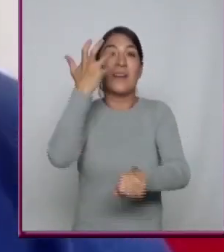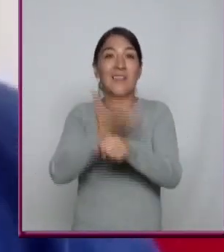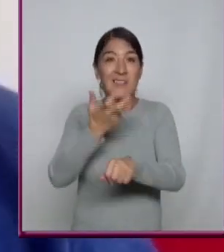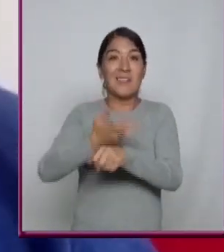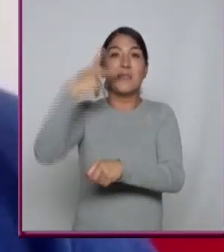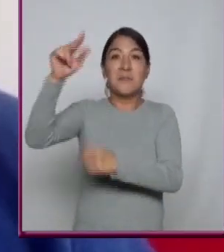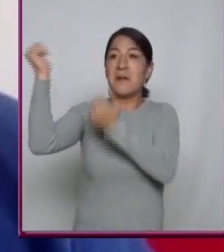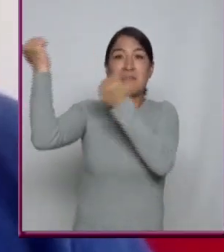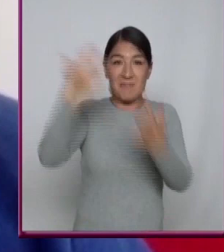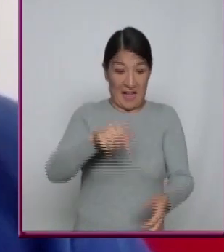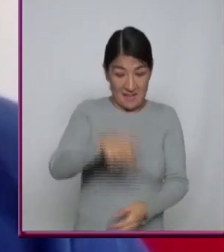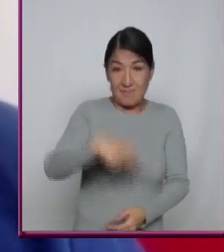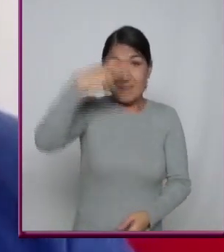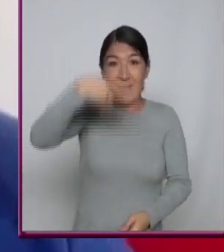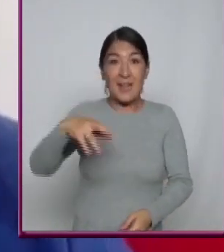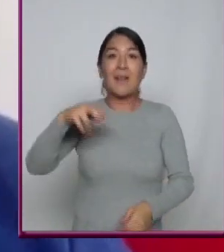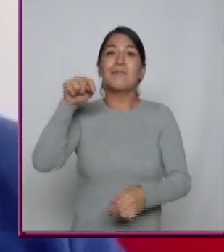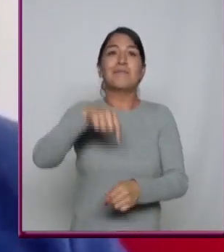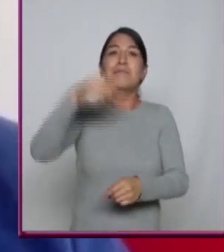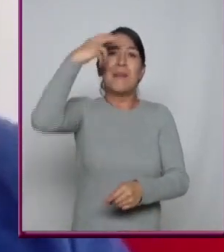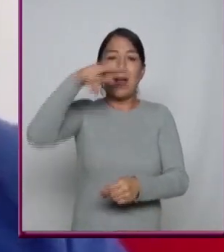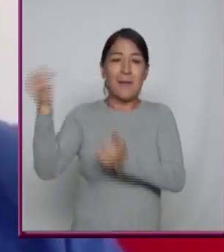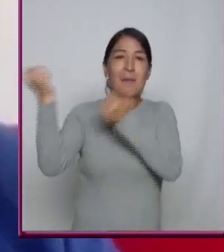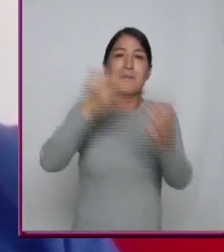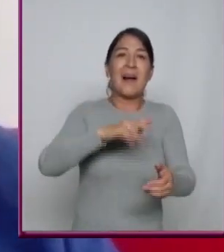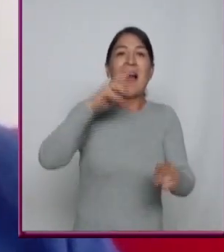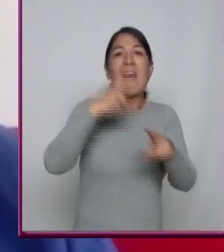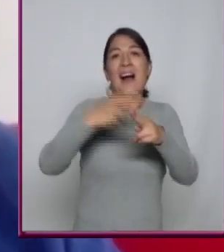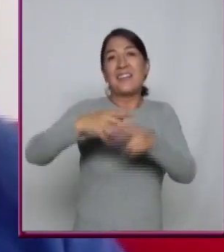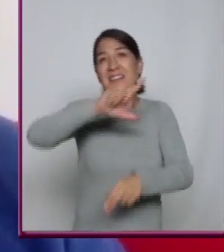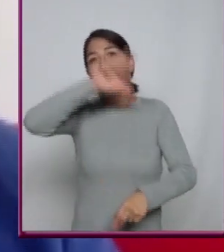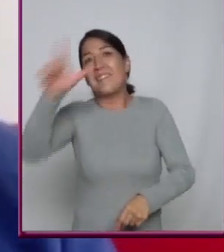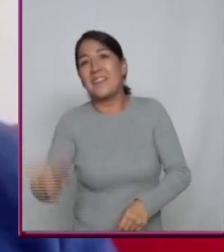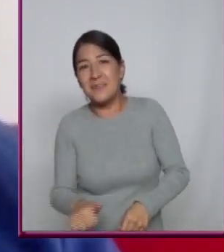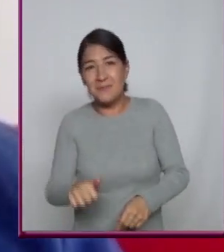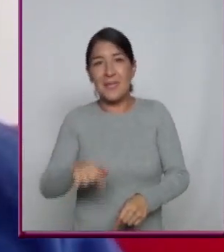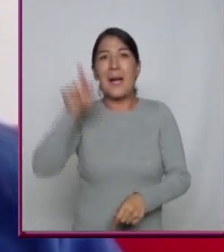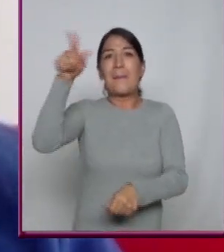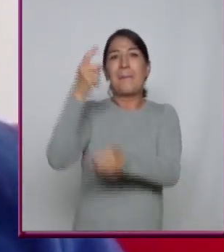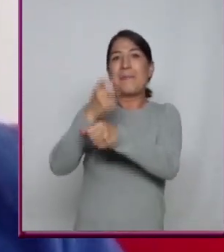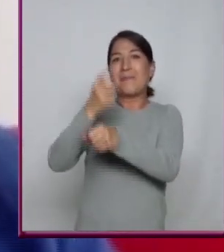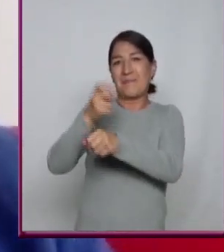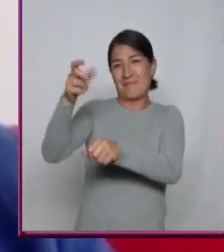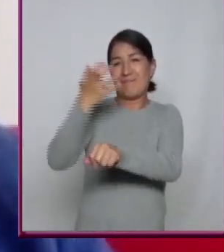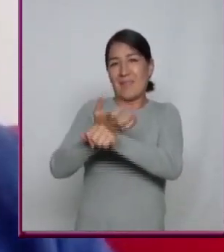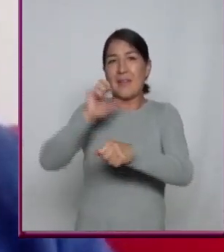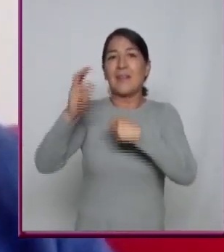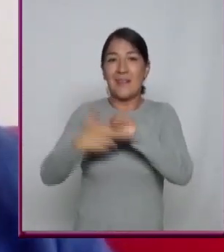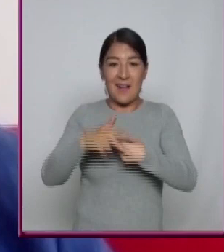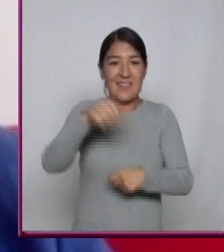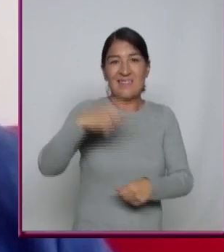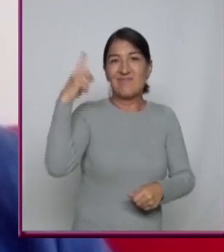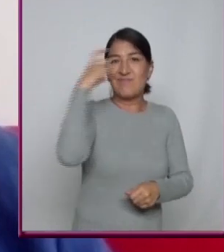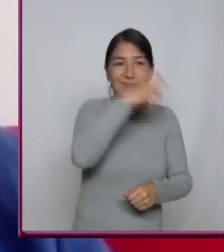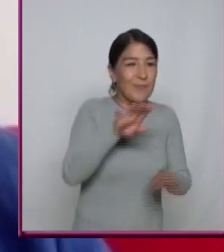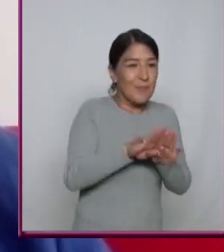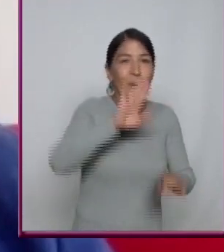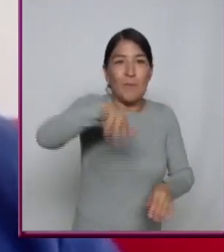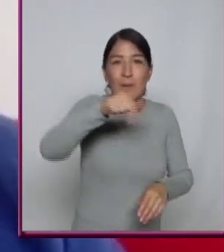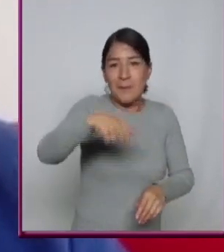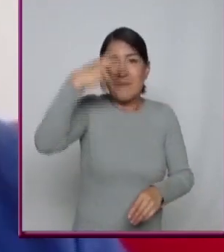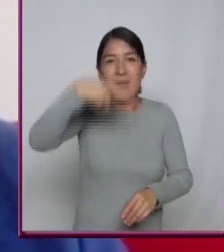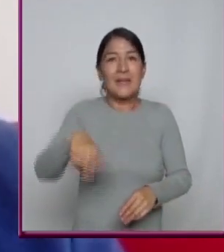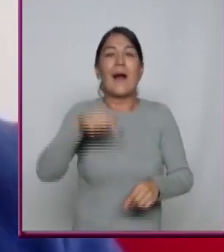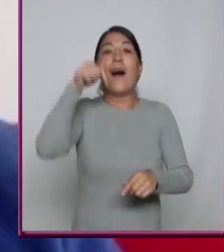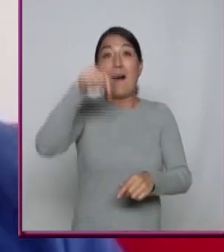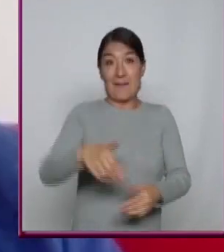no llegaban A México a tiempo O llegaban Con un desfase de meses Entonces era una Una tarea difícil ¿No? Era compleja